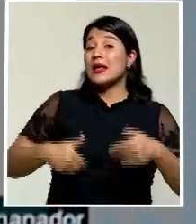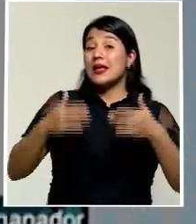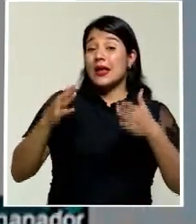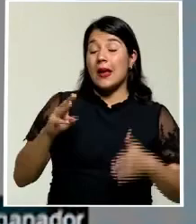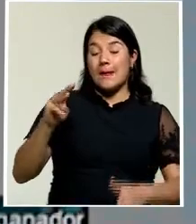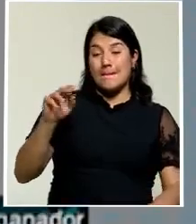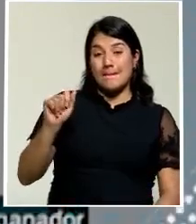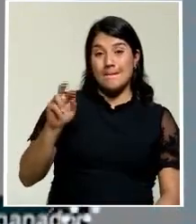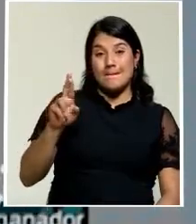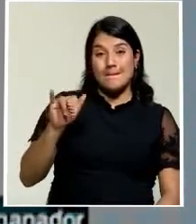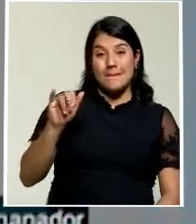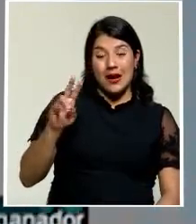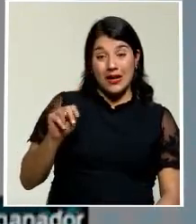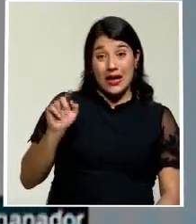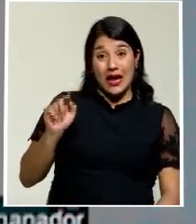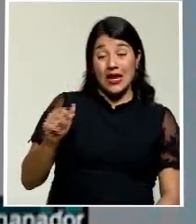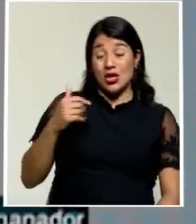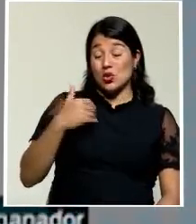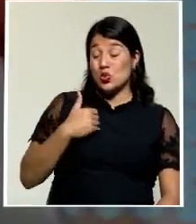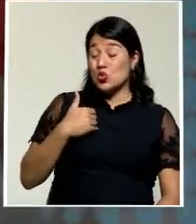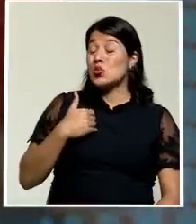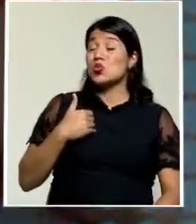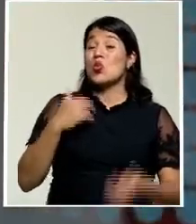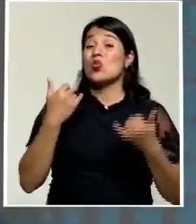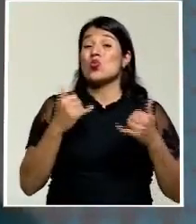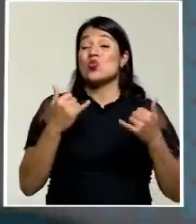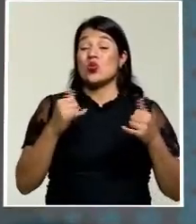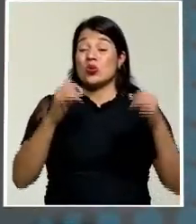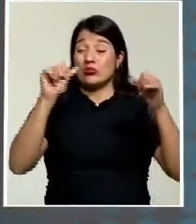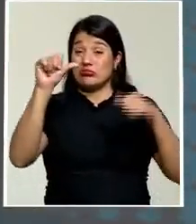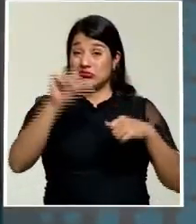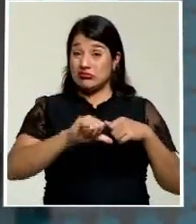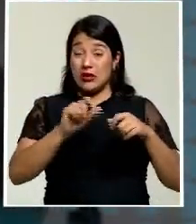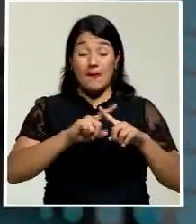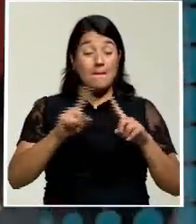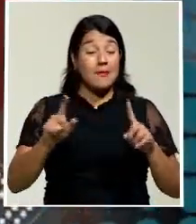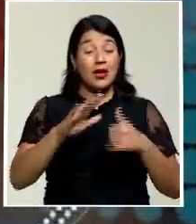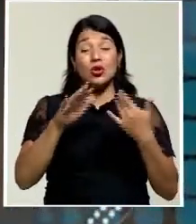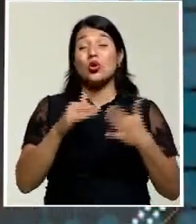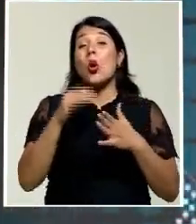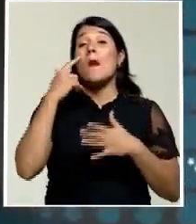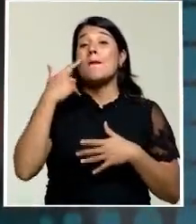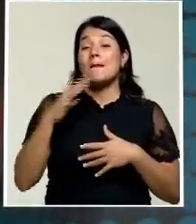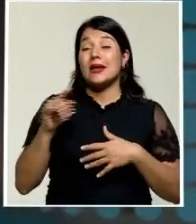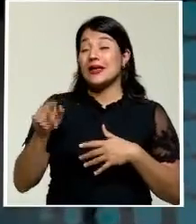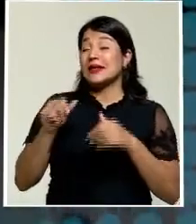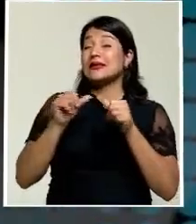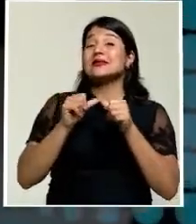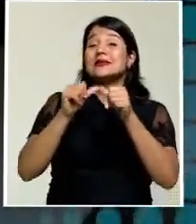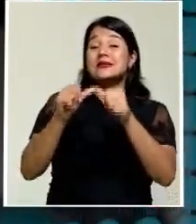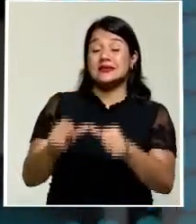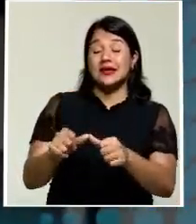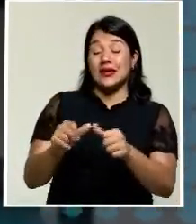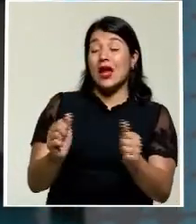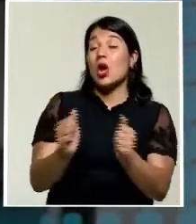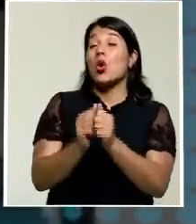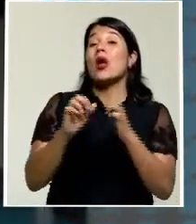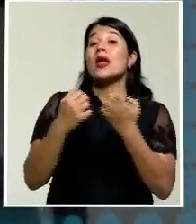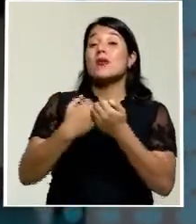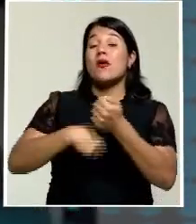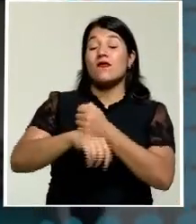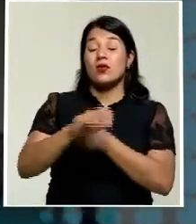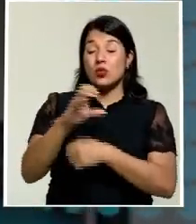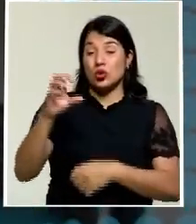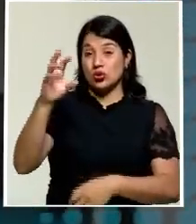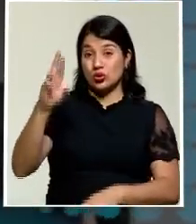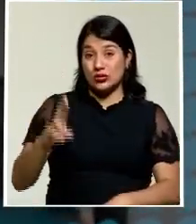Marín, que ha tenido un desempeño deficiente, pero todo apunta a que seguirá frente a Liga Deportiva